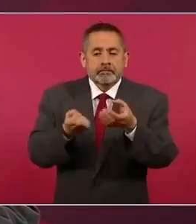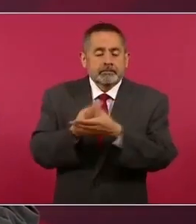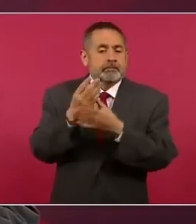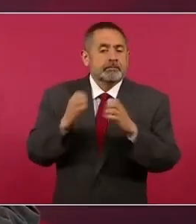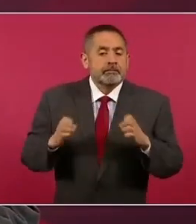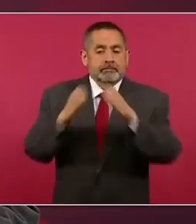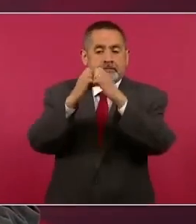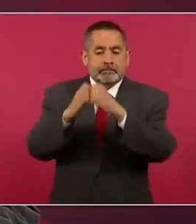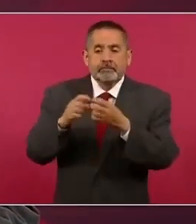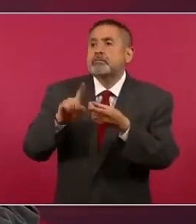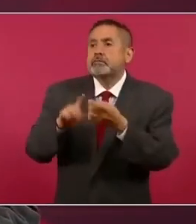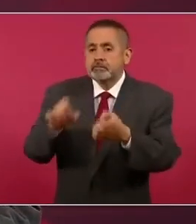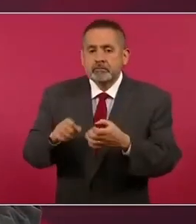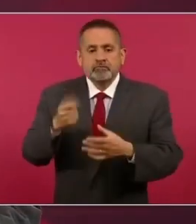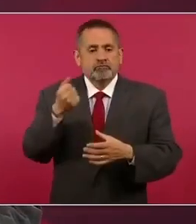extinguidores todo